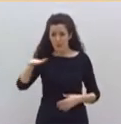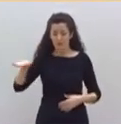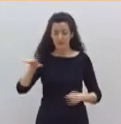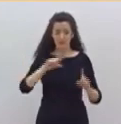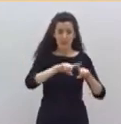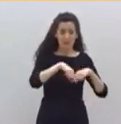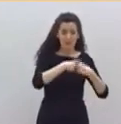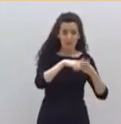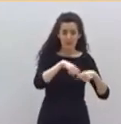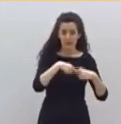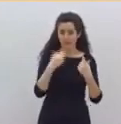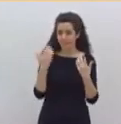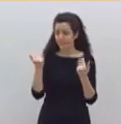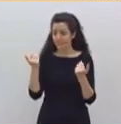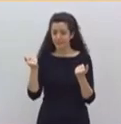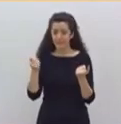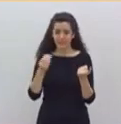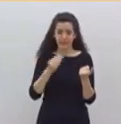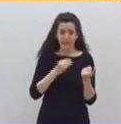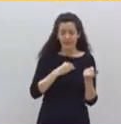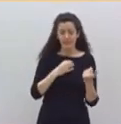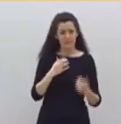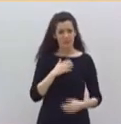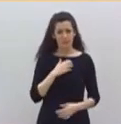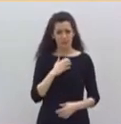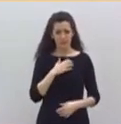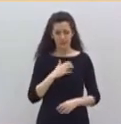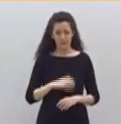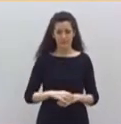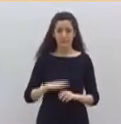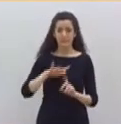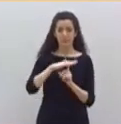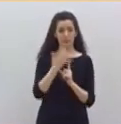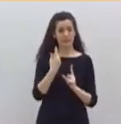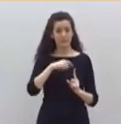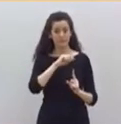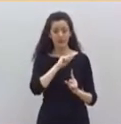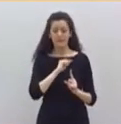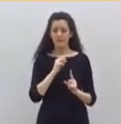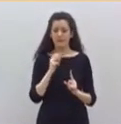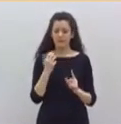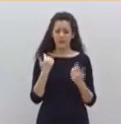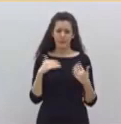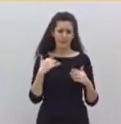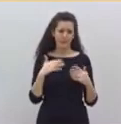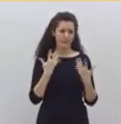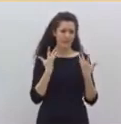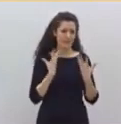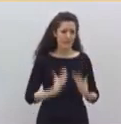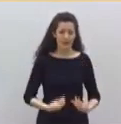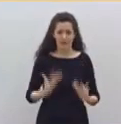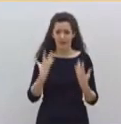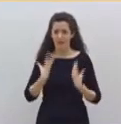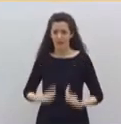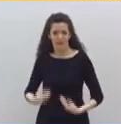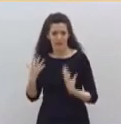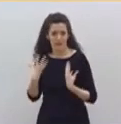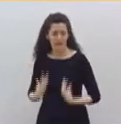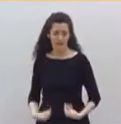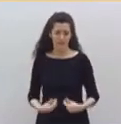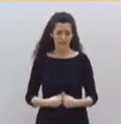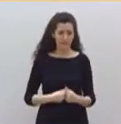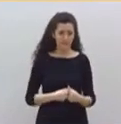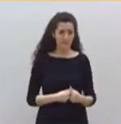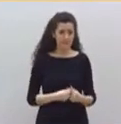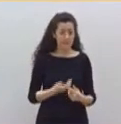¿Cuántos dramas familiares hay en España? ¿Cuántas ausencias dramáticas ha habido? Cada